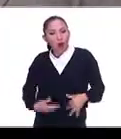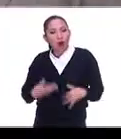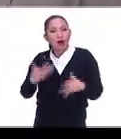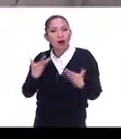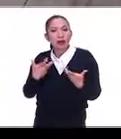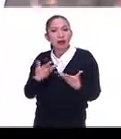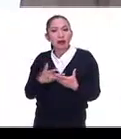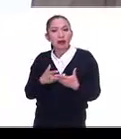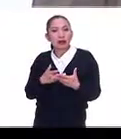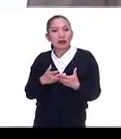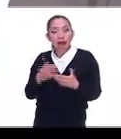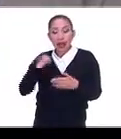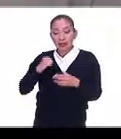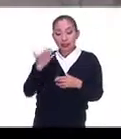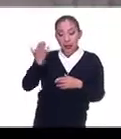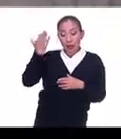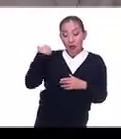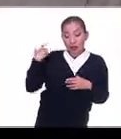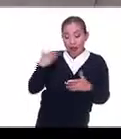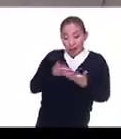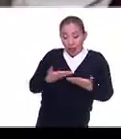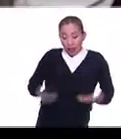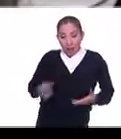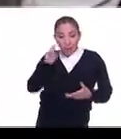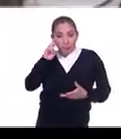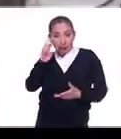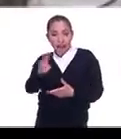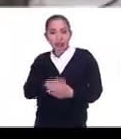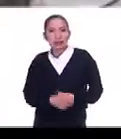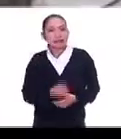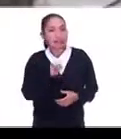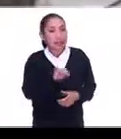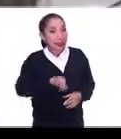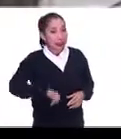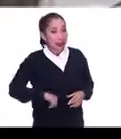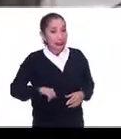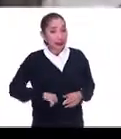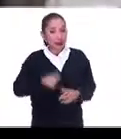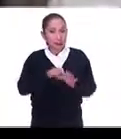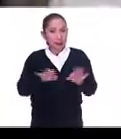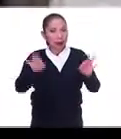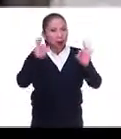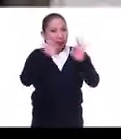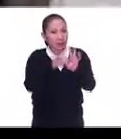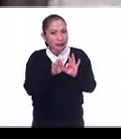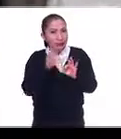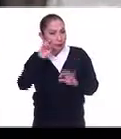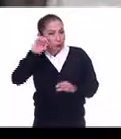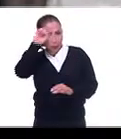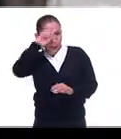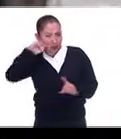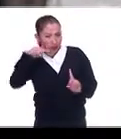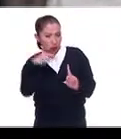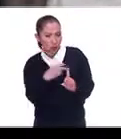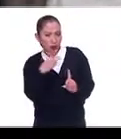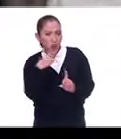el pasado está presente. Sí. Lo interesante e importante desde la perspectiva de los grupos